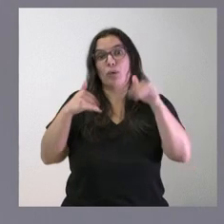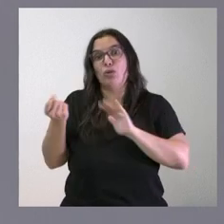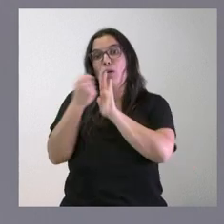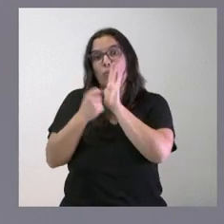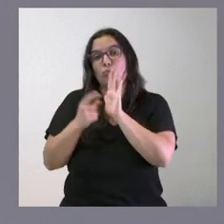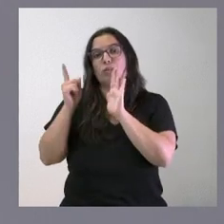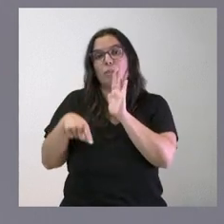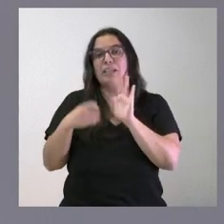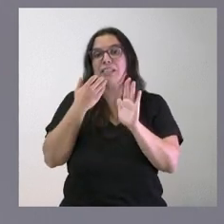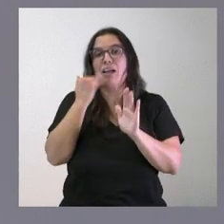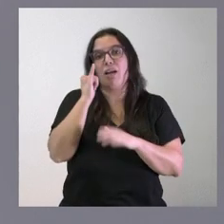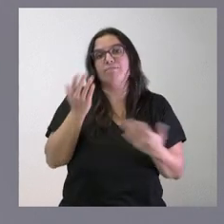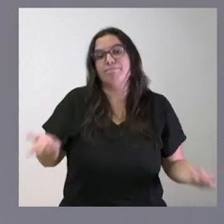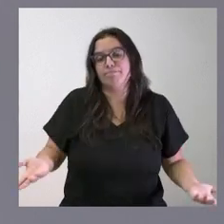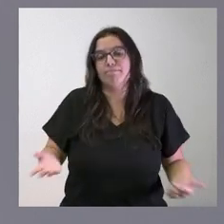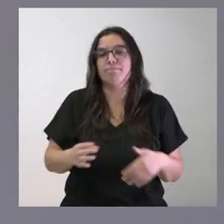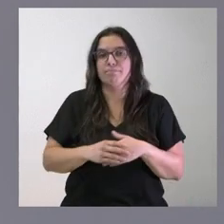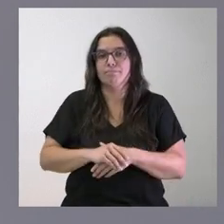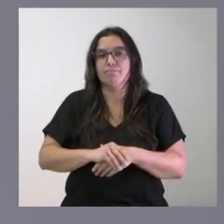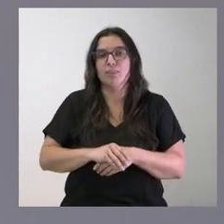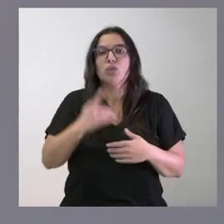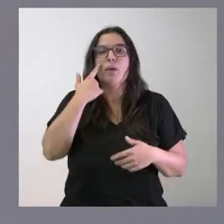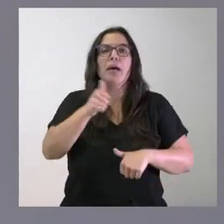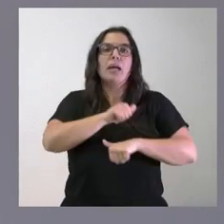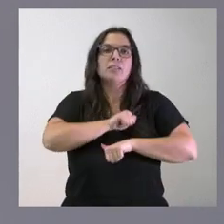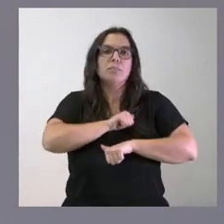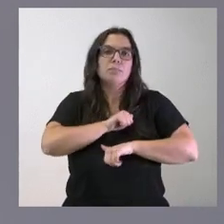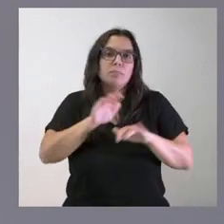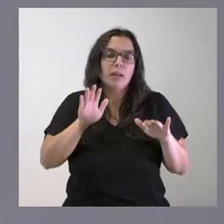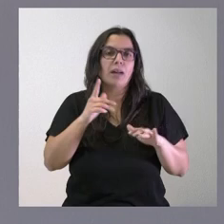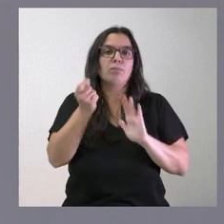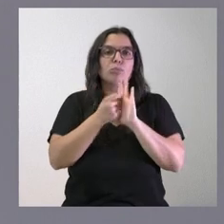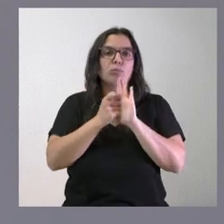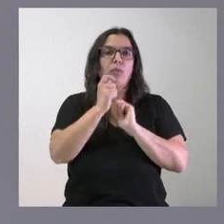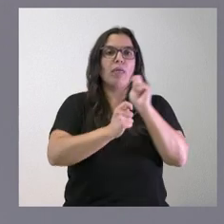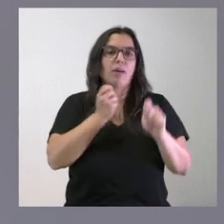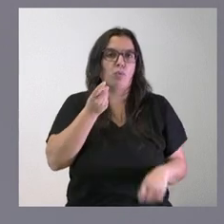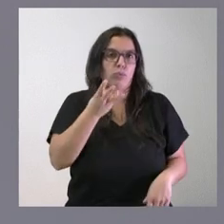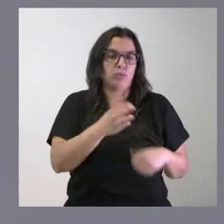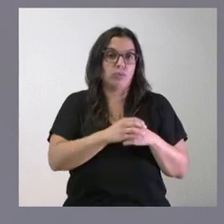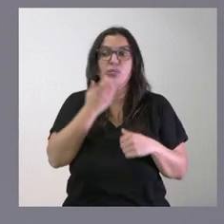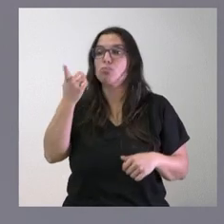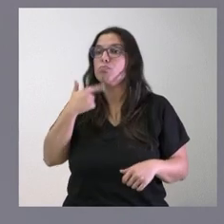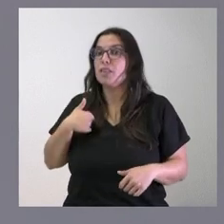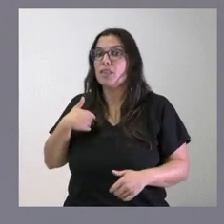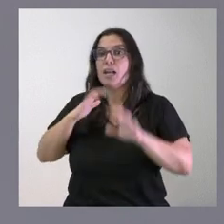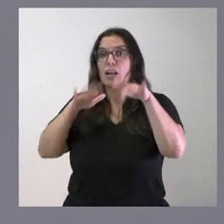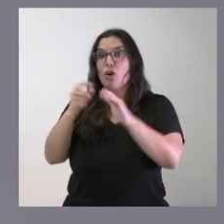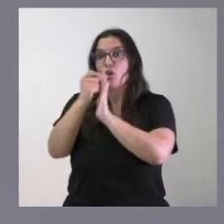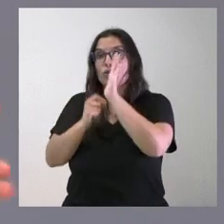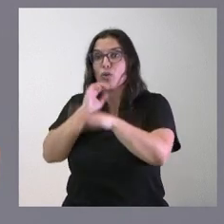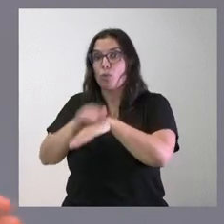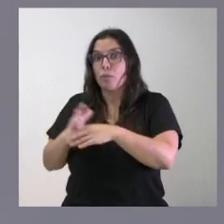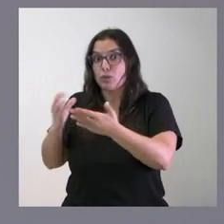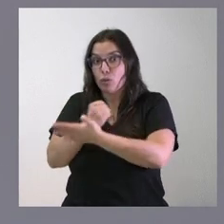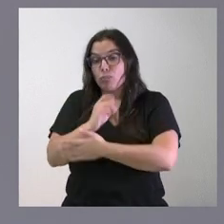establece y regula por tanto vamos a esperar a ver cuál es la puntuación pero si usted me dice que León cumple todas las condiciones yo le digo que